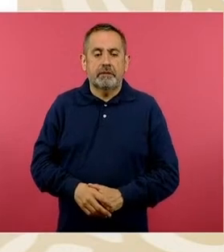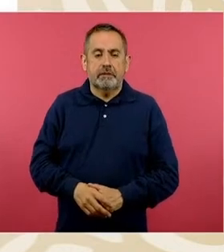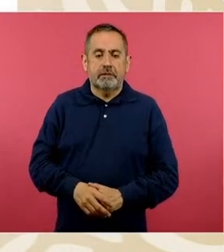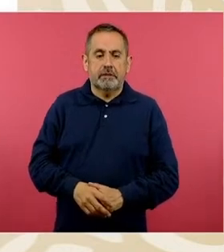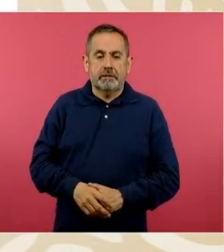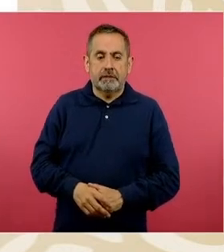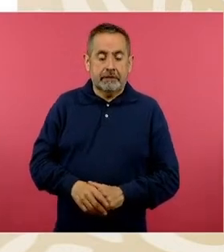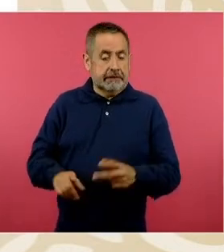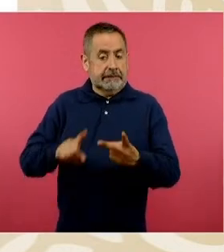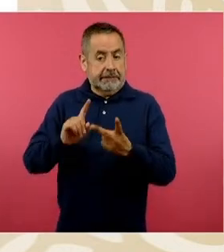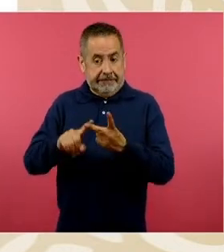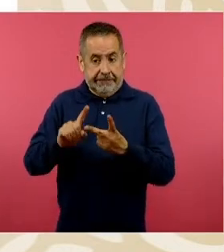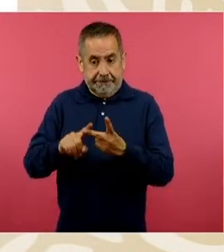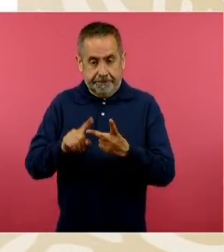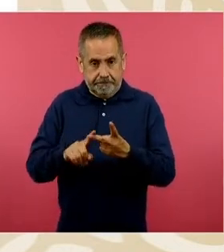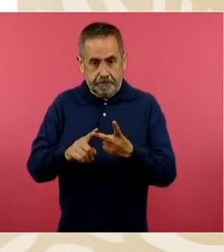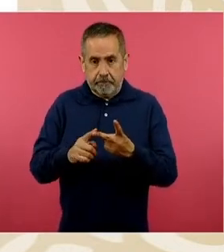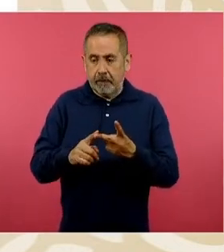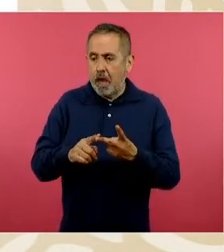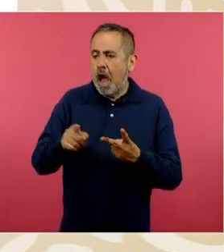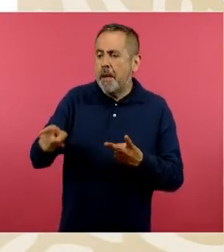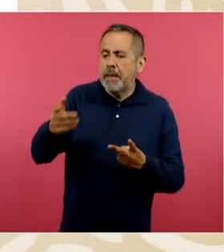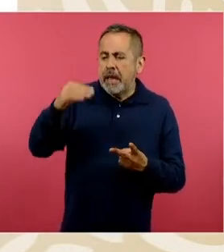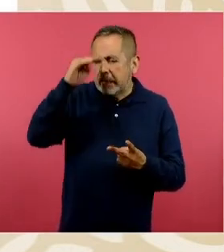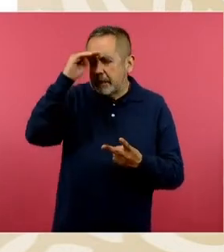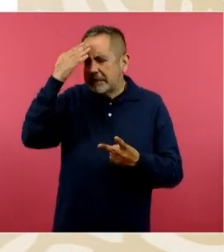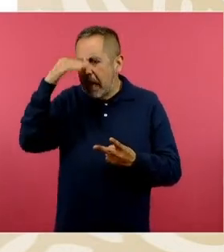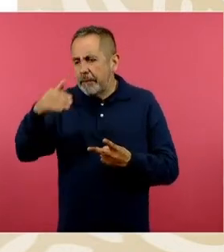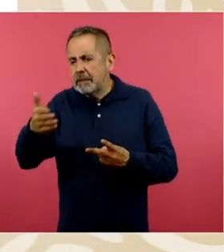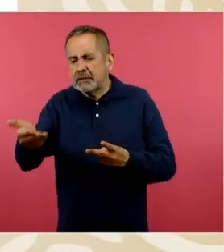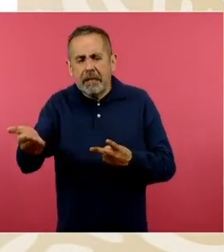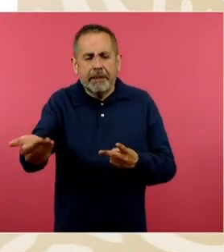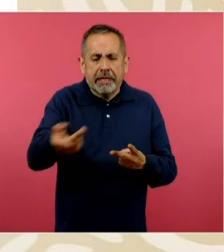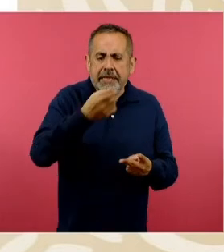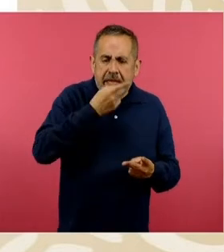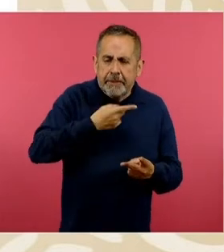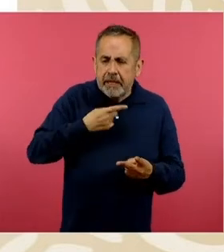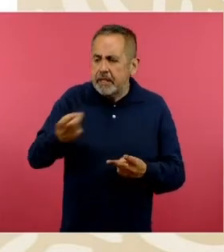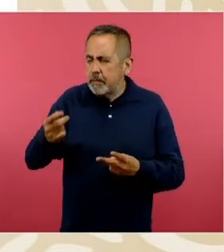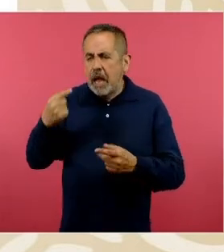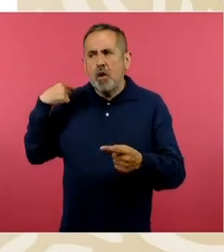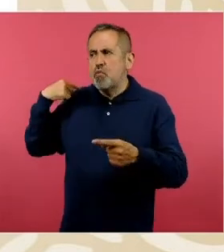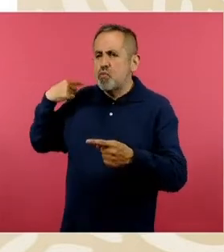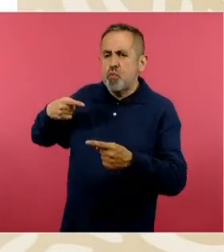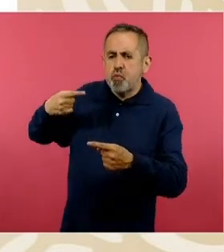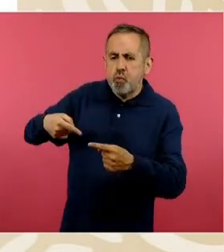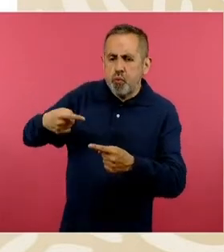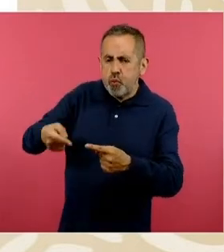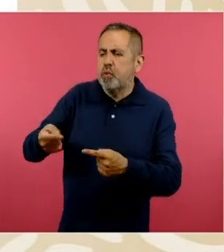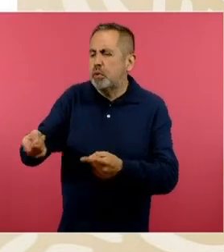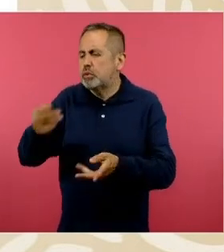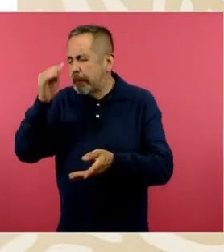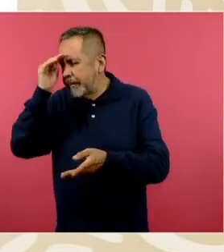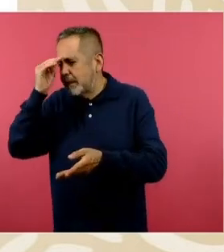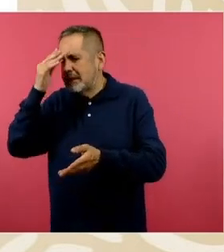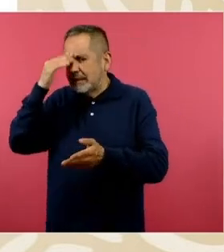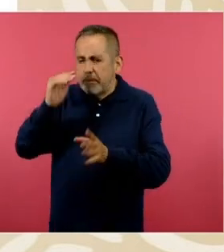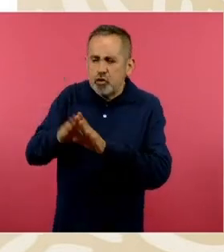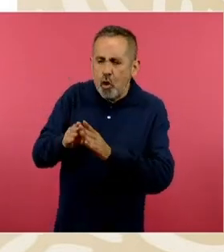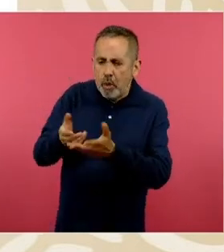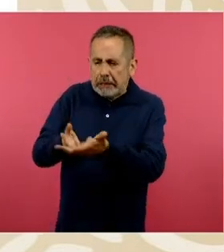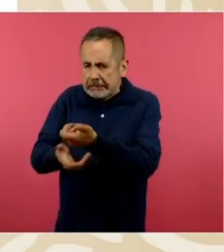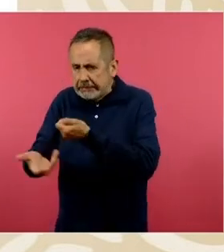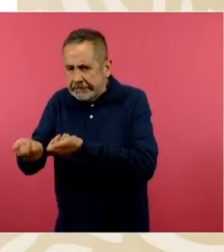En la segunda etapa, lo que buscamos es recuperar los conocimientos que ellos han adquirido a lo largo de sus años escolares previos.